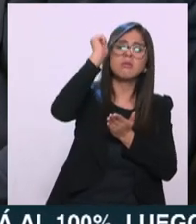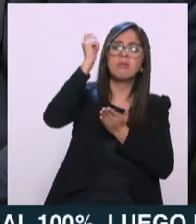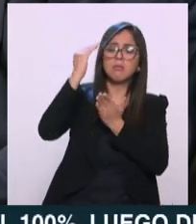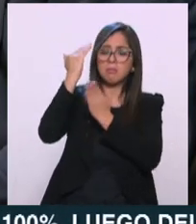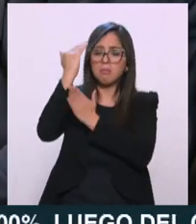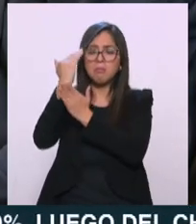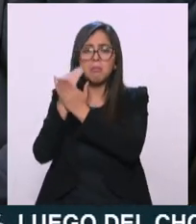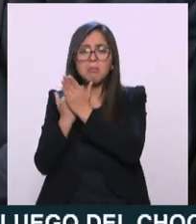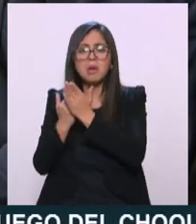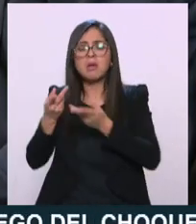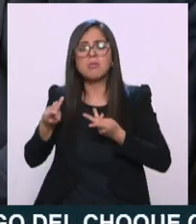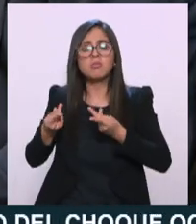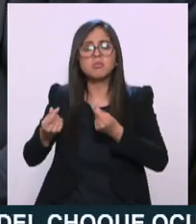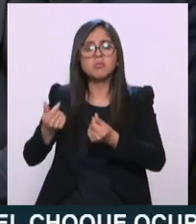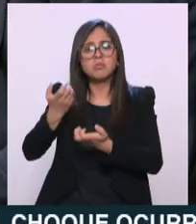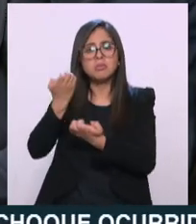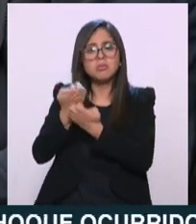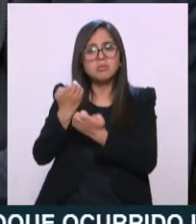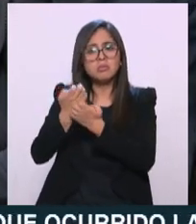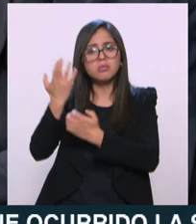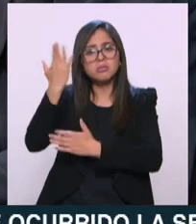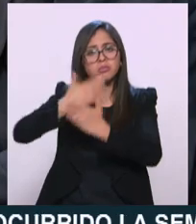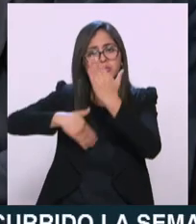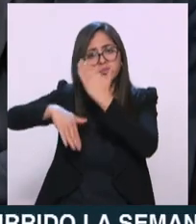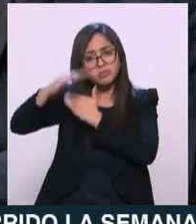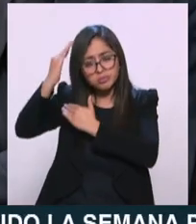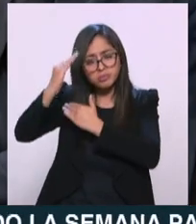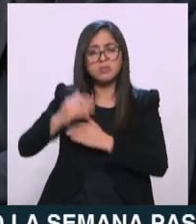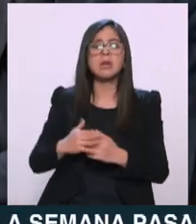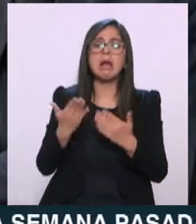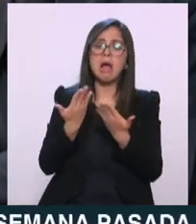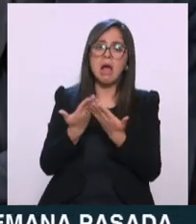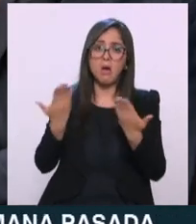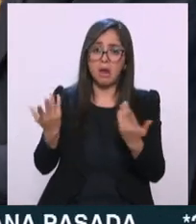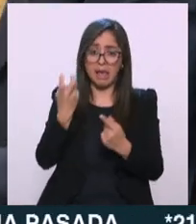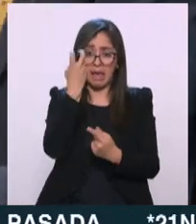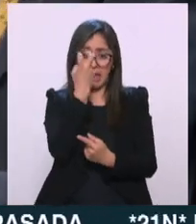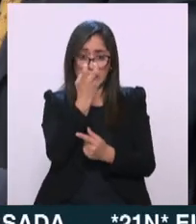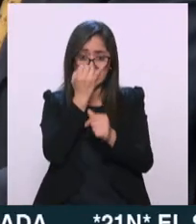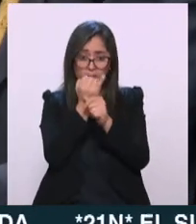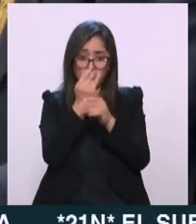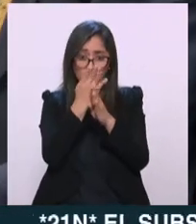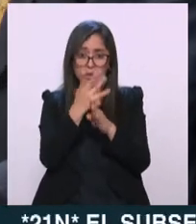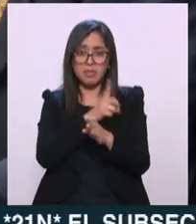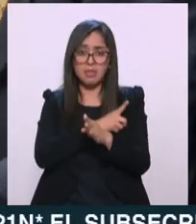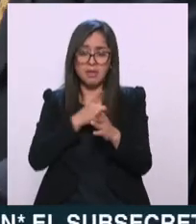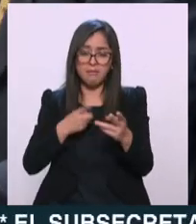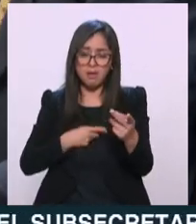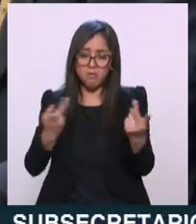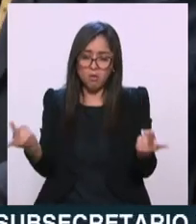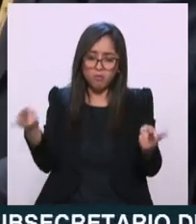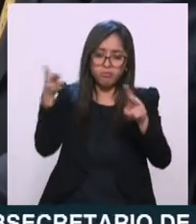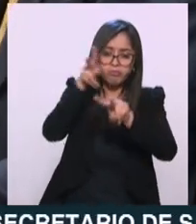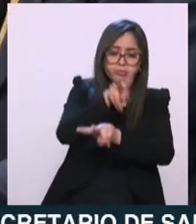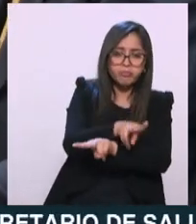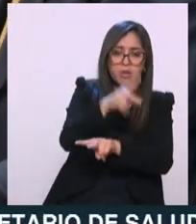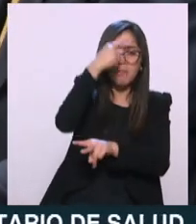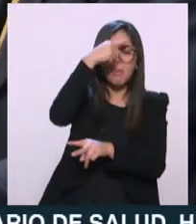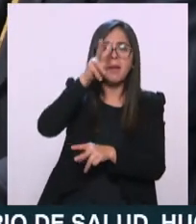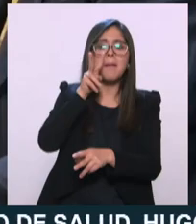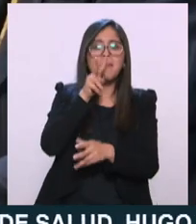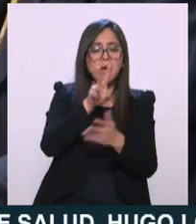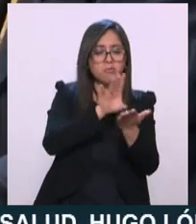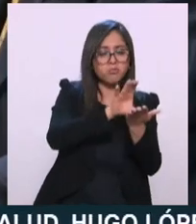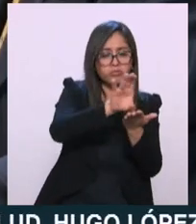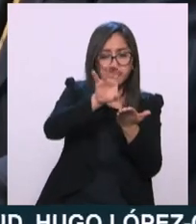menos eficiente en innovar tenemos que invertir hacer una asignación de recursos muy